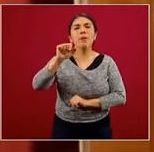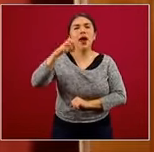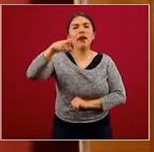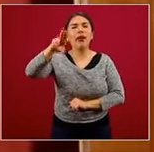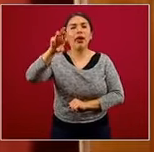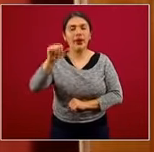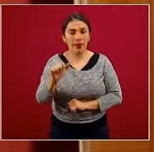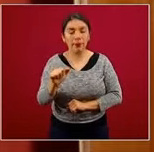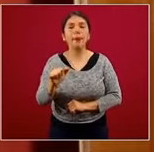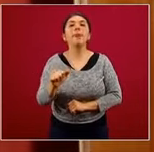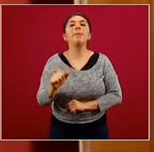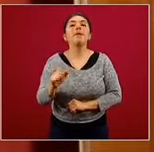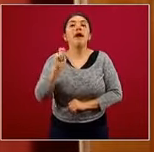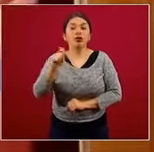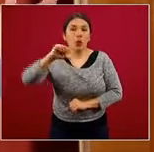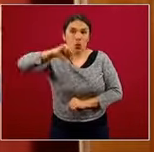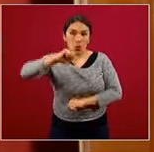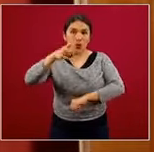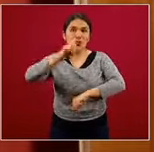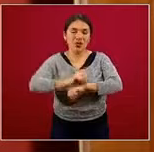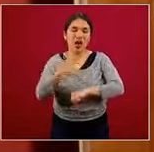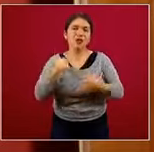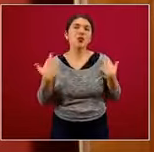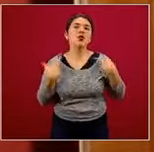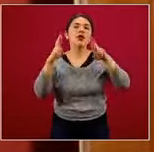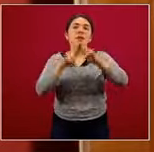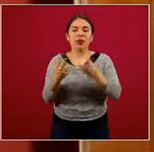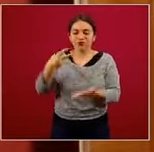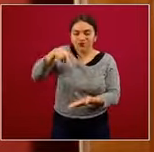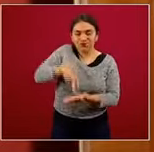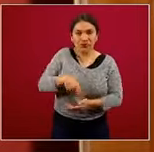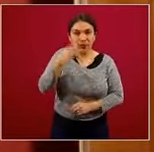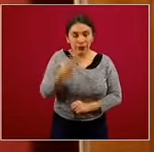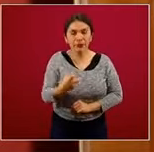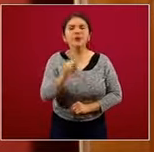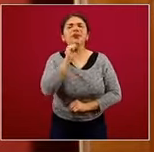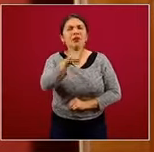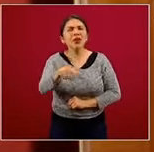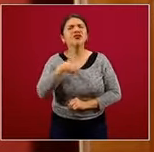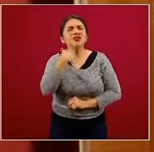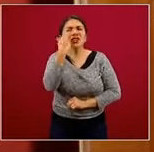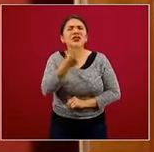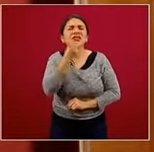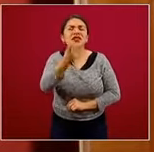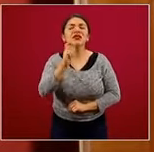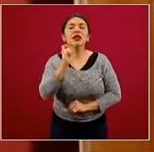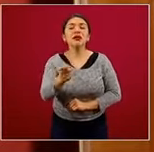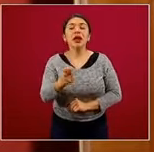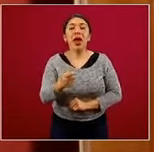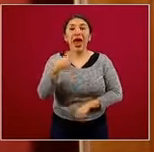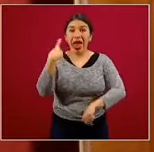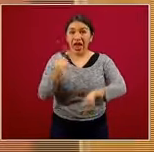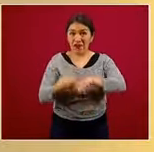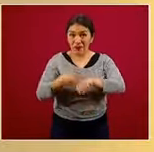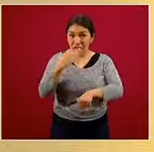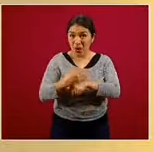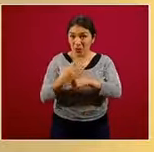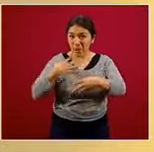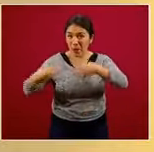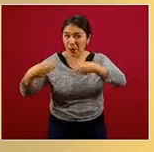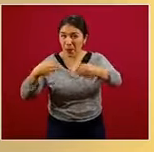y que el día de hoy represento. Y también quiero comentarles que la pandemia